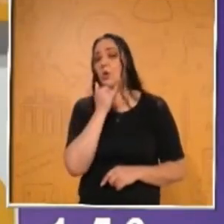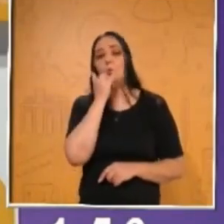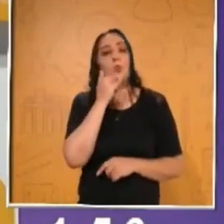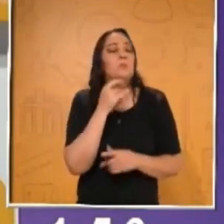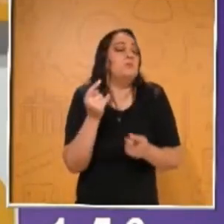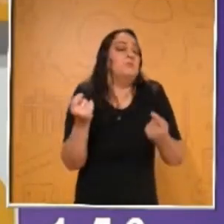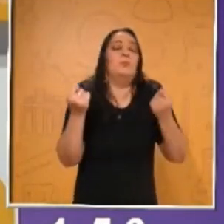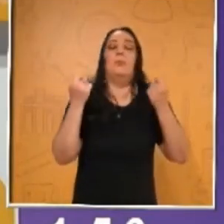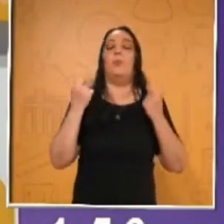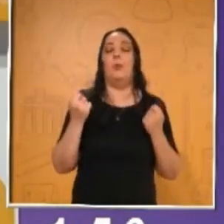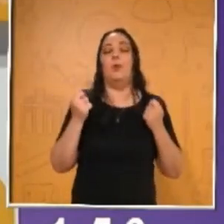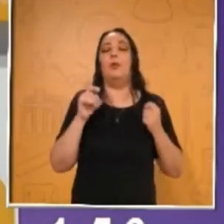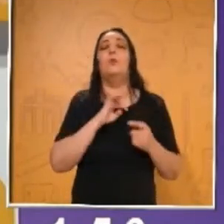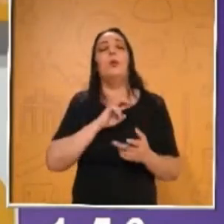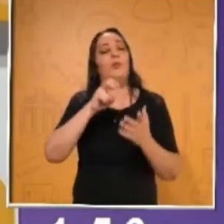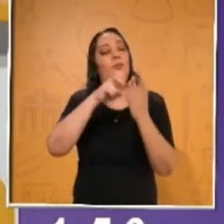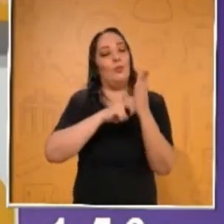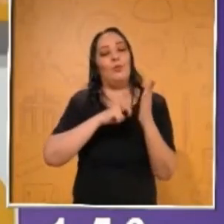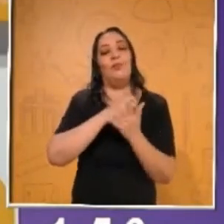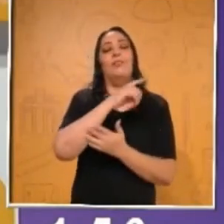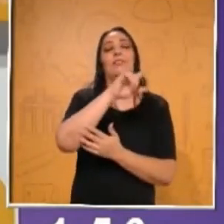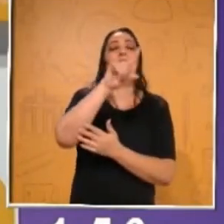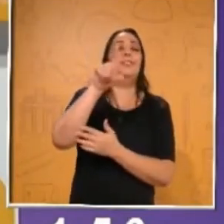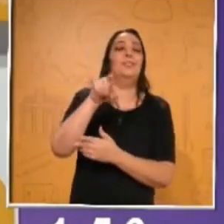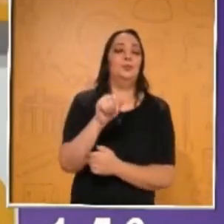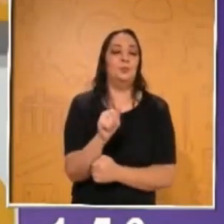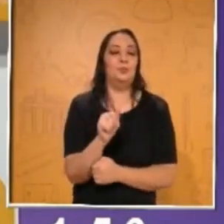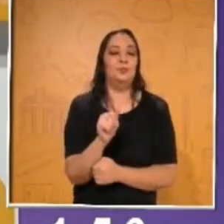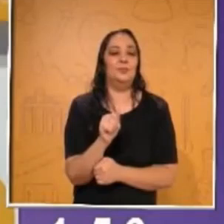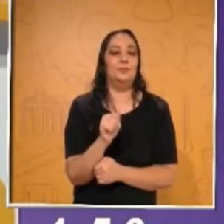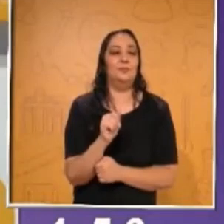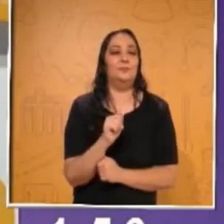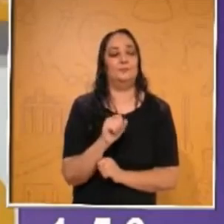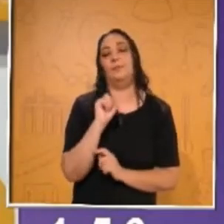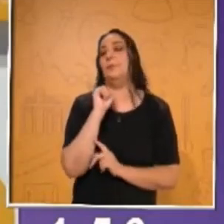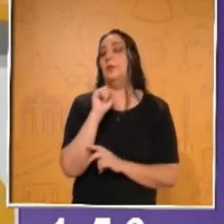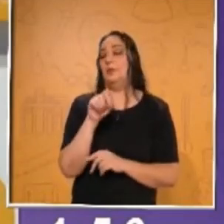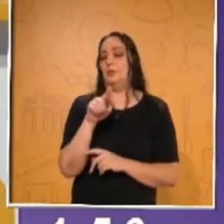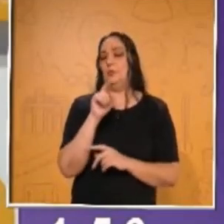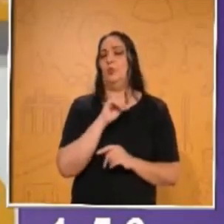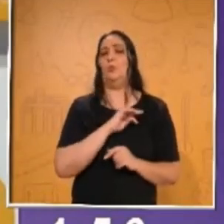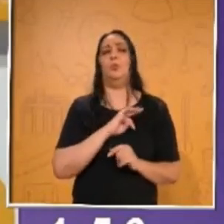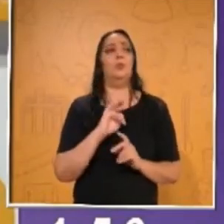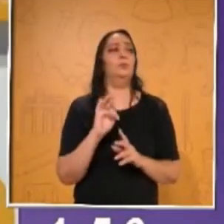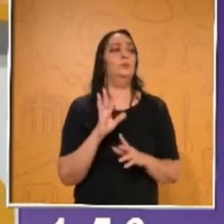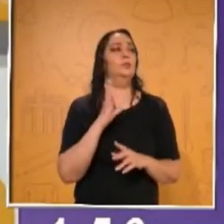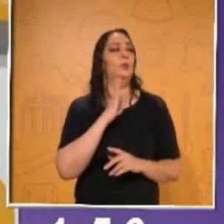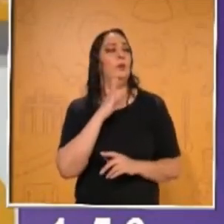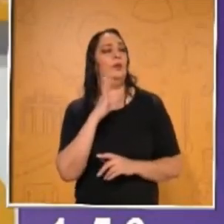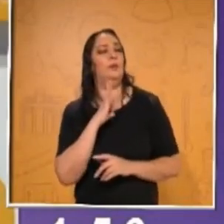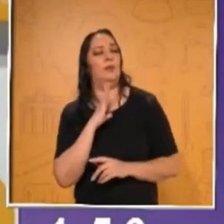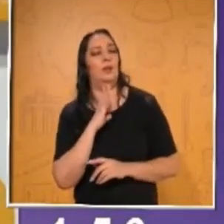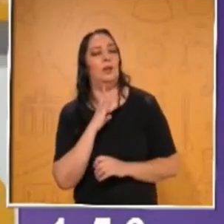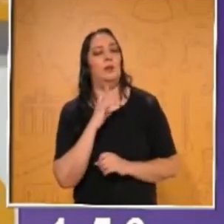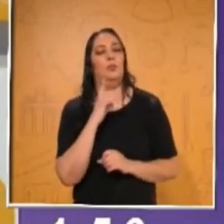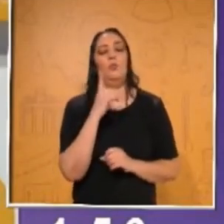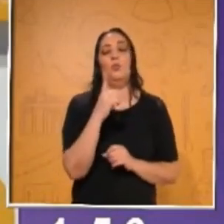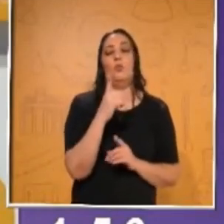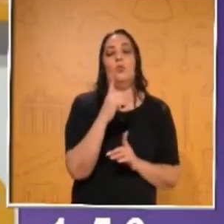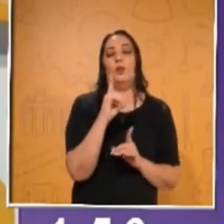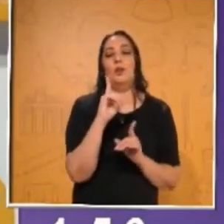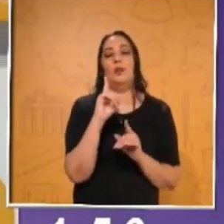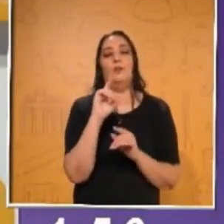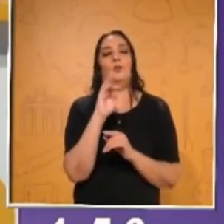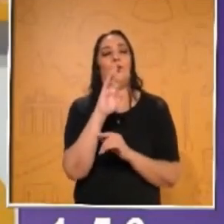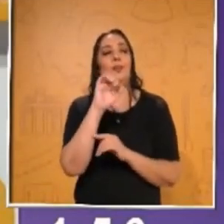problema. Se puede corregir después. Y durante el programa, maestra Paulina, hubo ahí una fracción